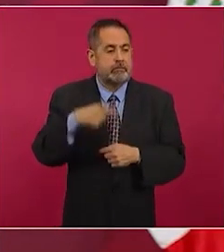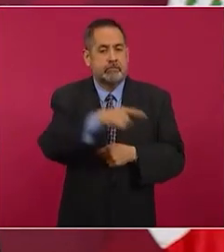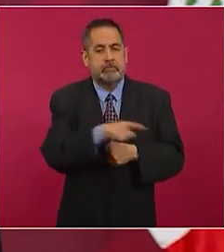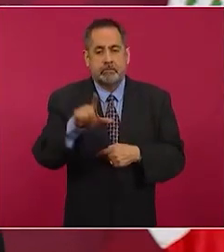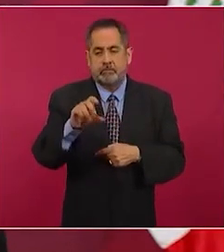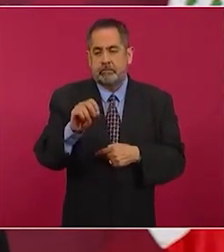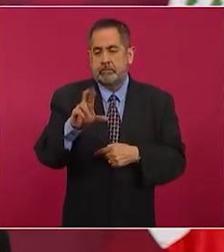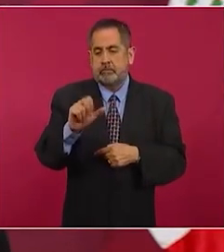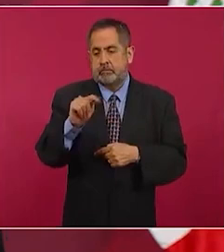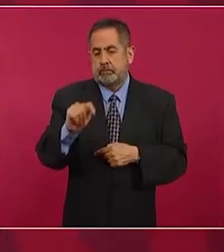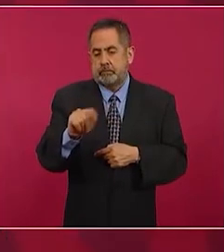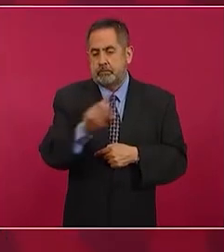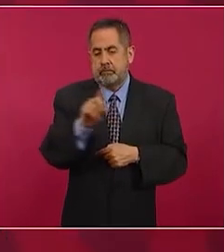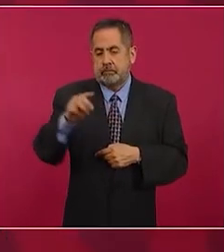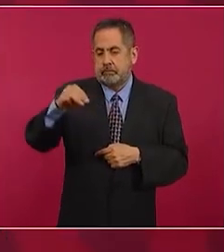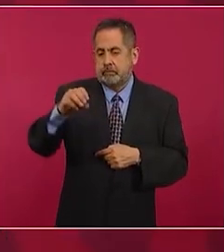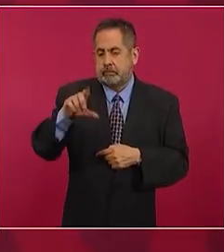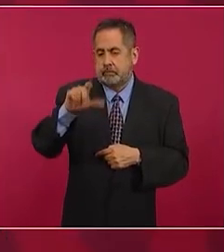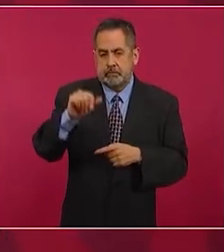de Mola, ¿no?